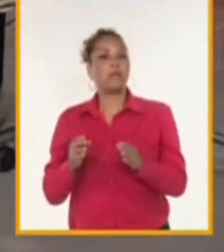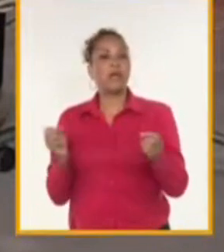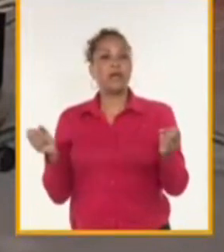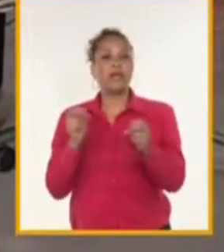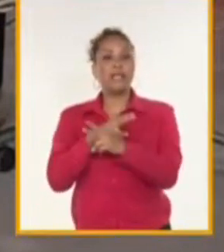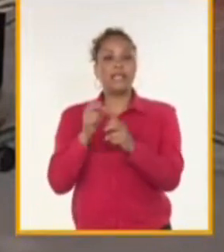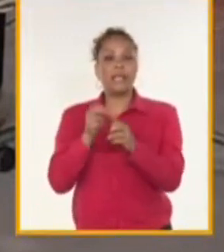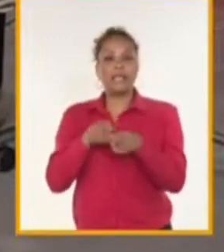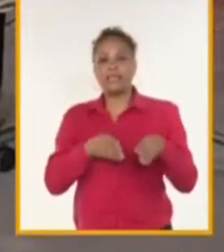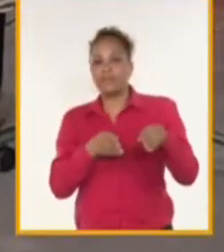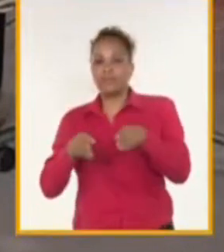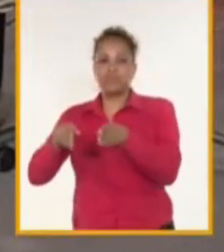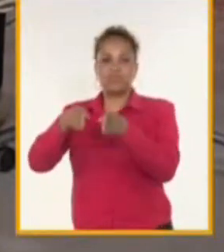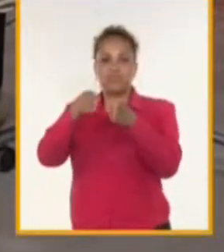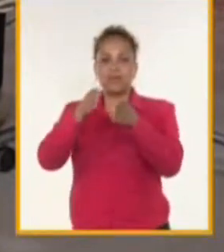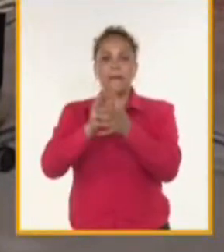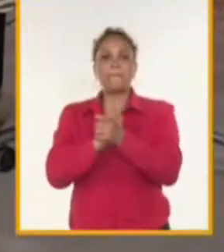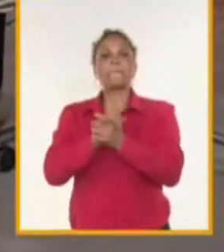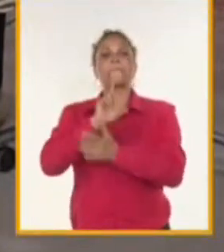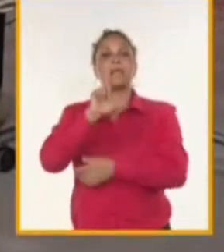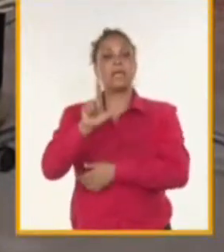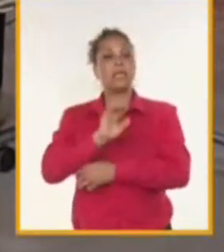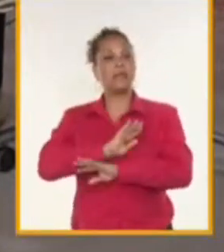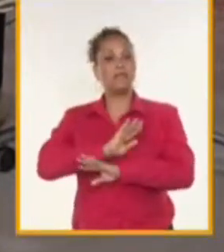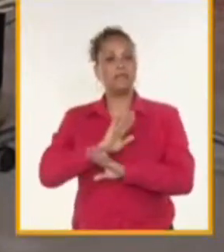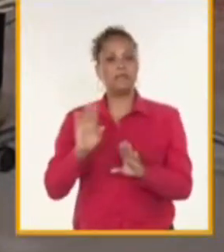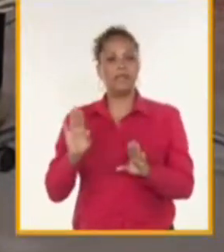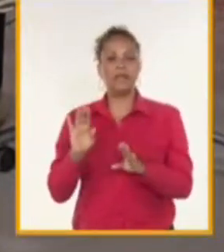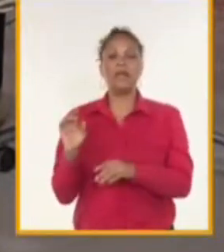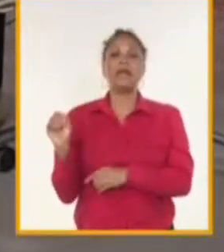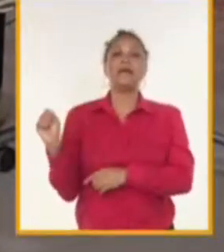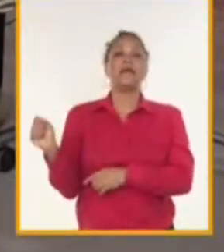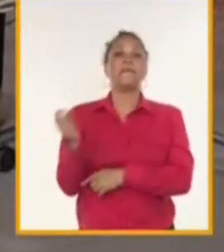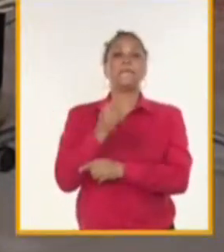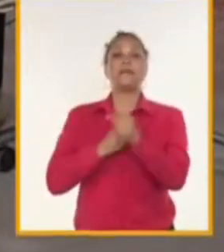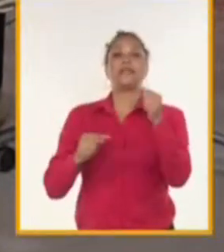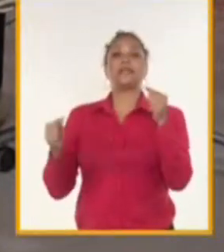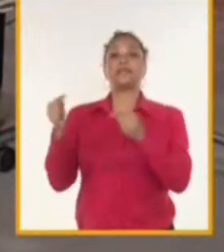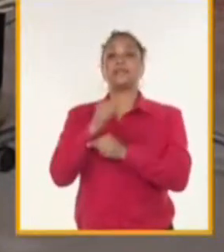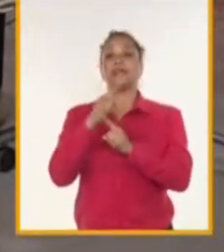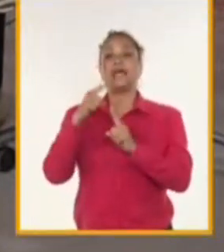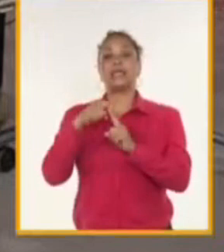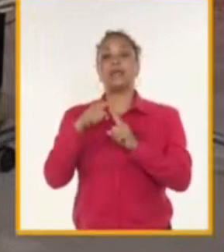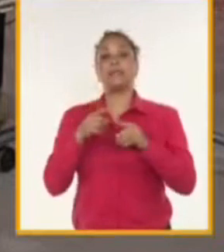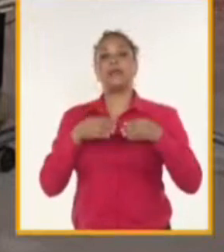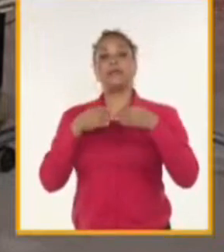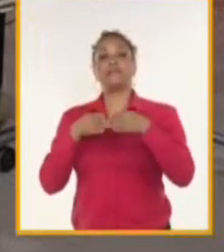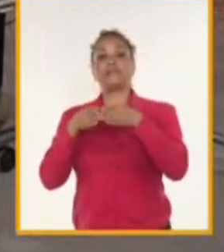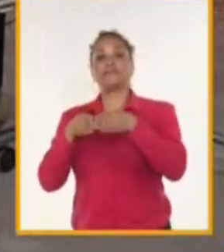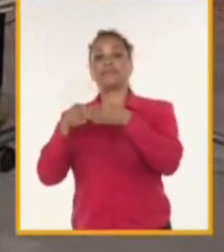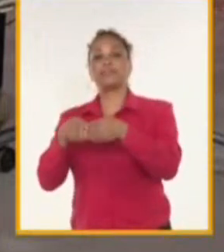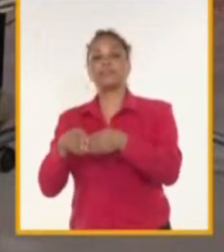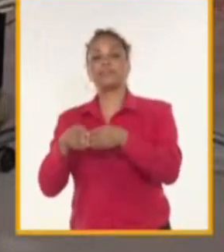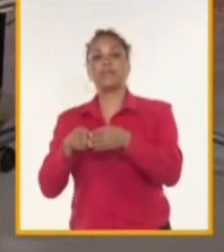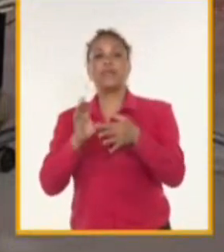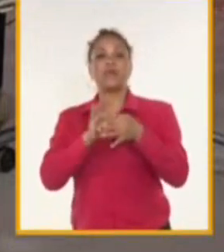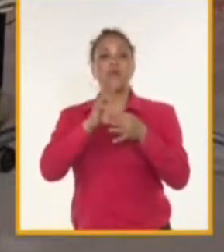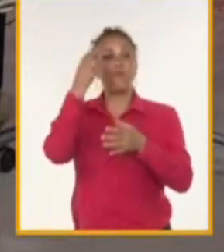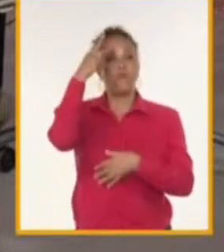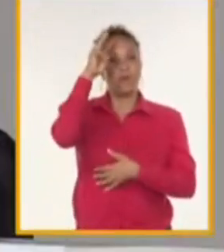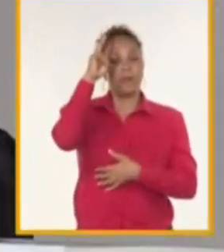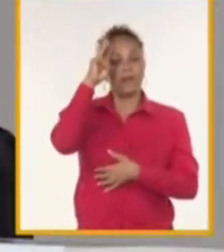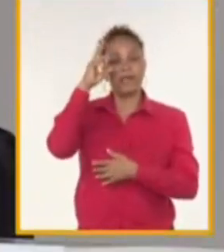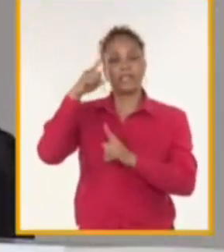Mariel quedó posicionado como una de las principales terminales portuarias en la región del Caribe, el Golfo de México,